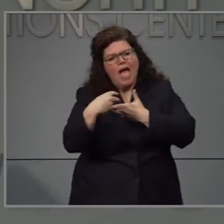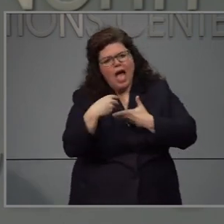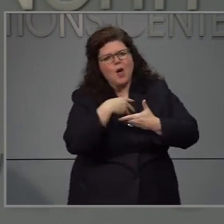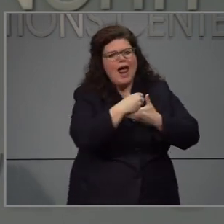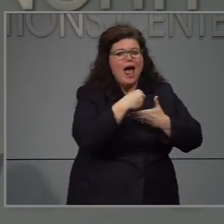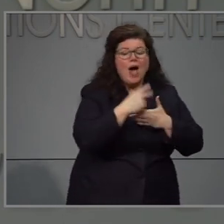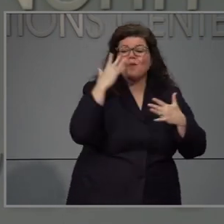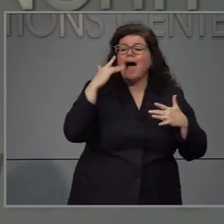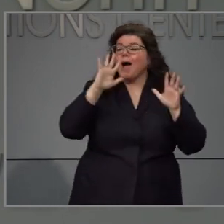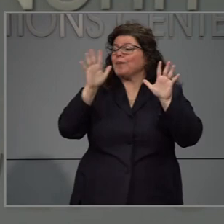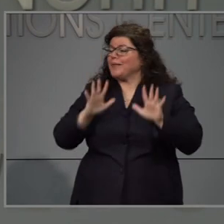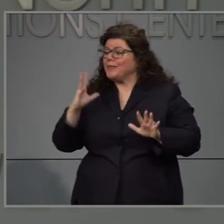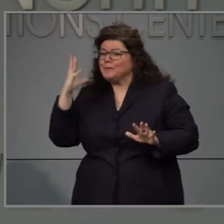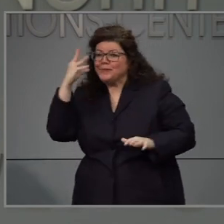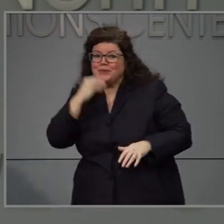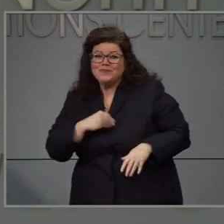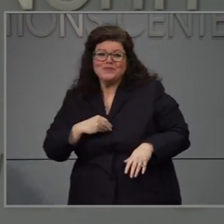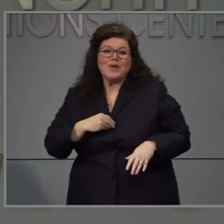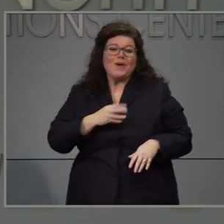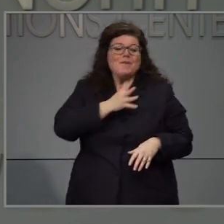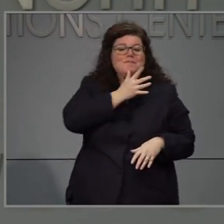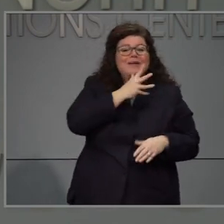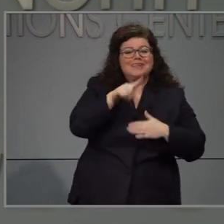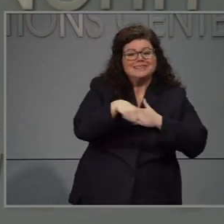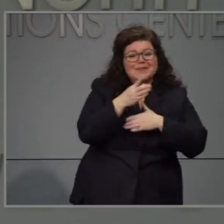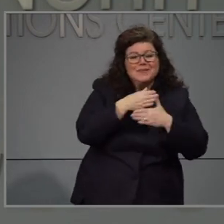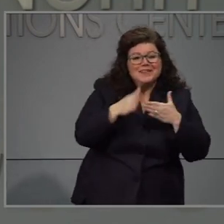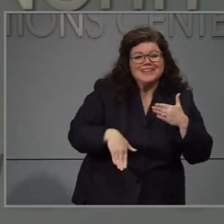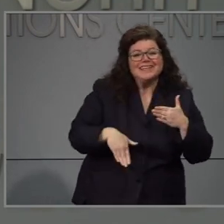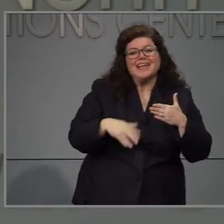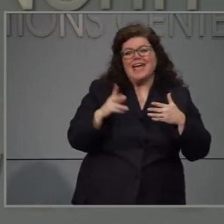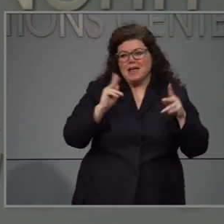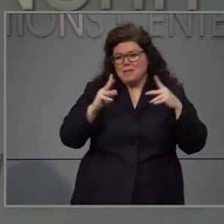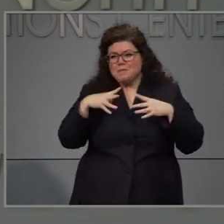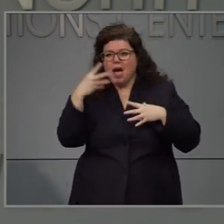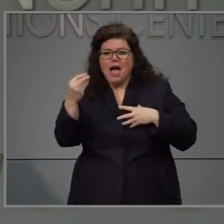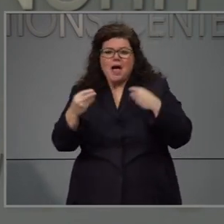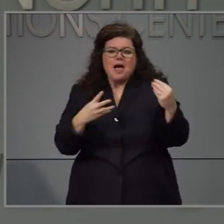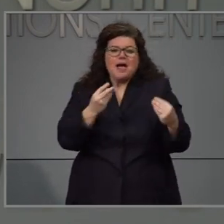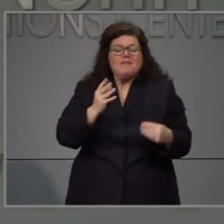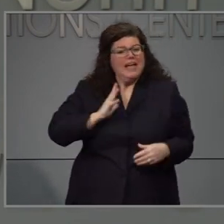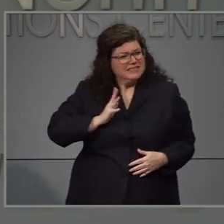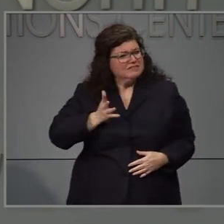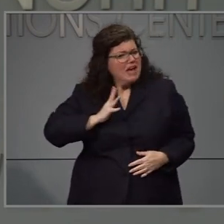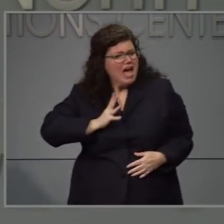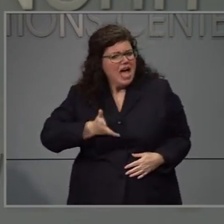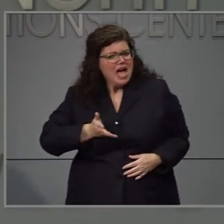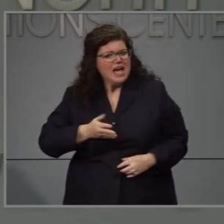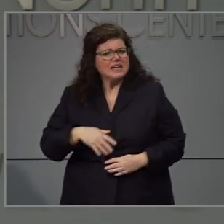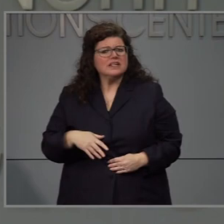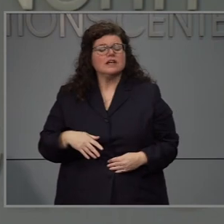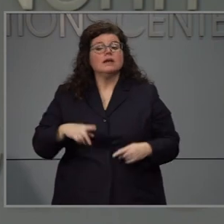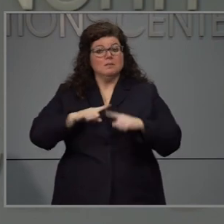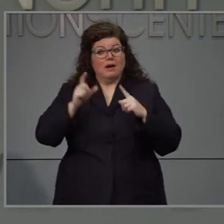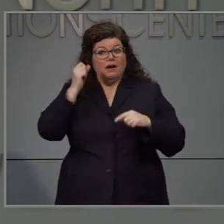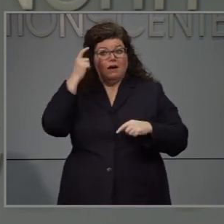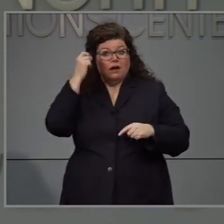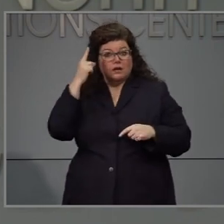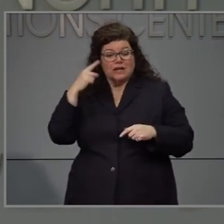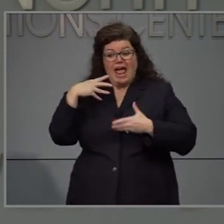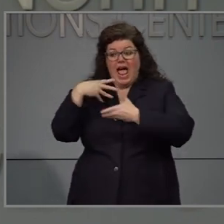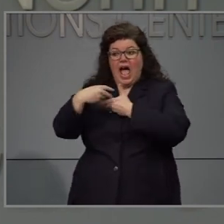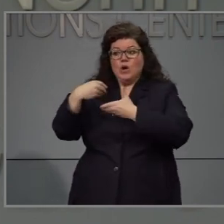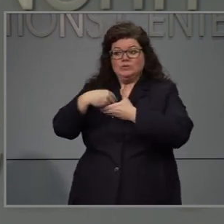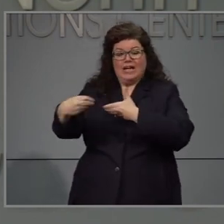mucho y sé que van a salir más las personas porque el clima está mejor este fin de semana y está bien y hay menos